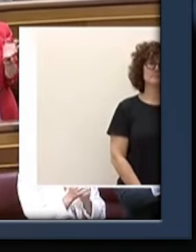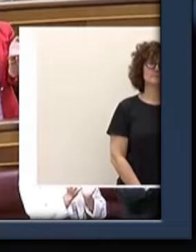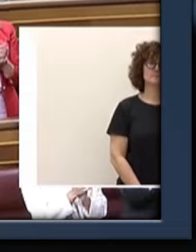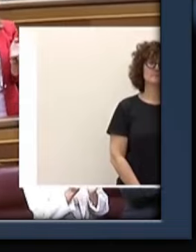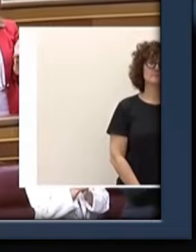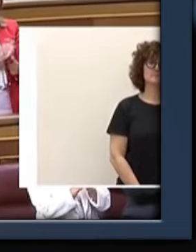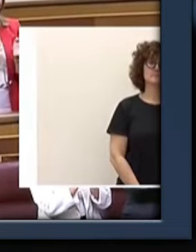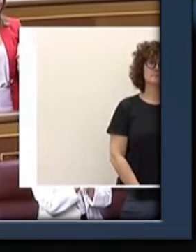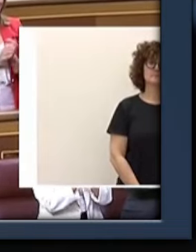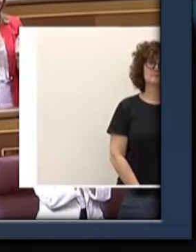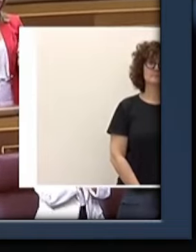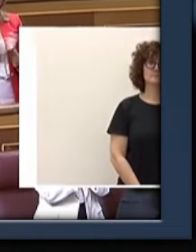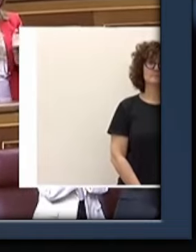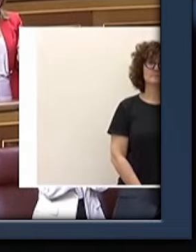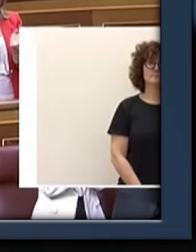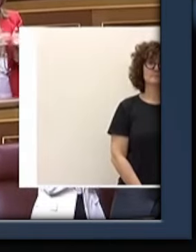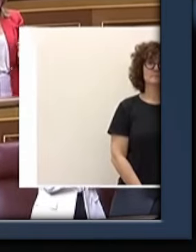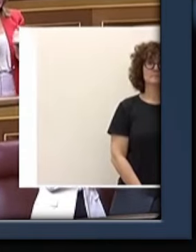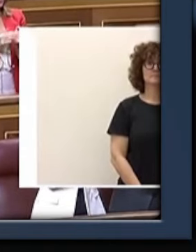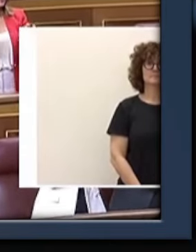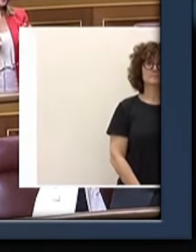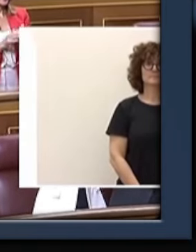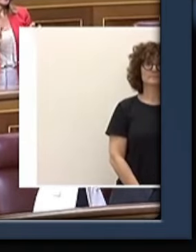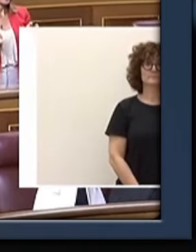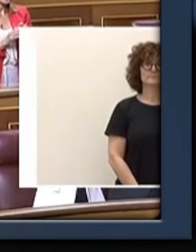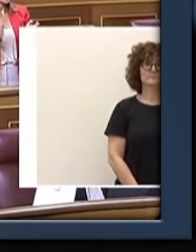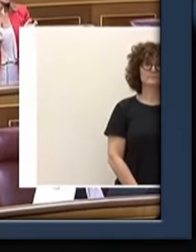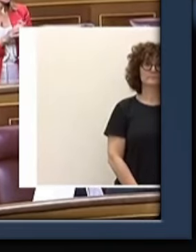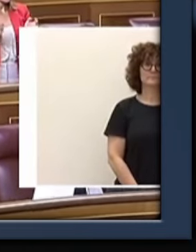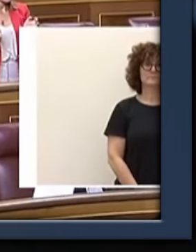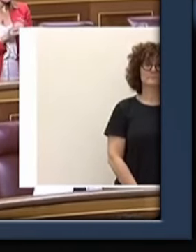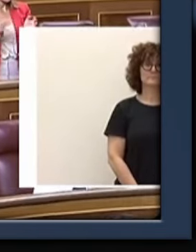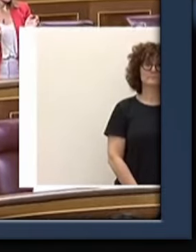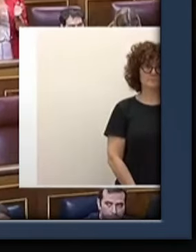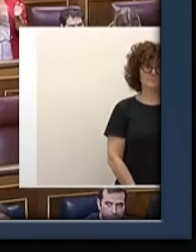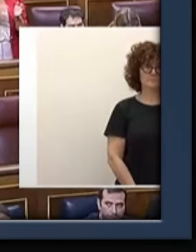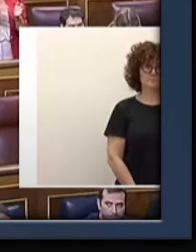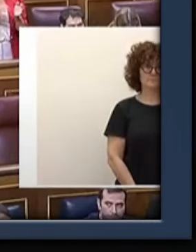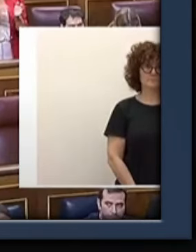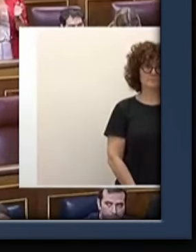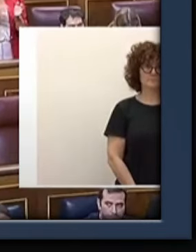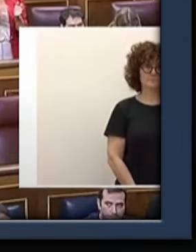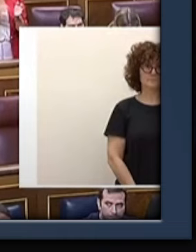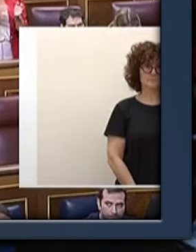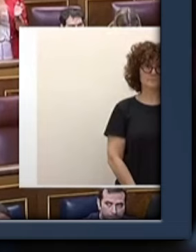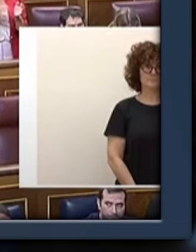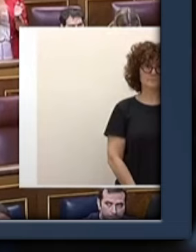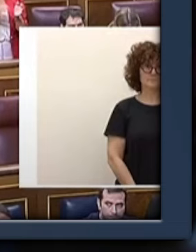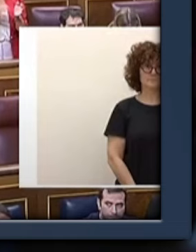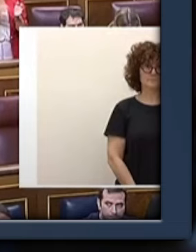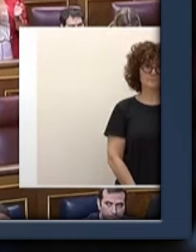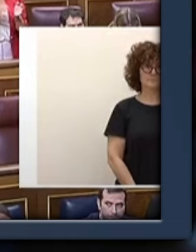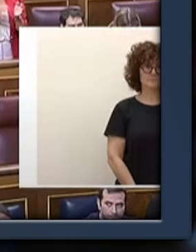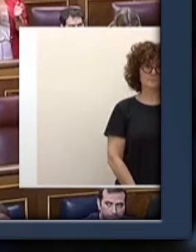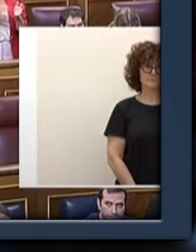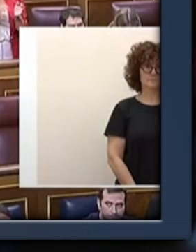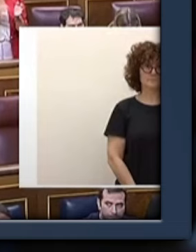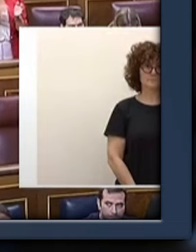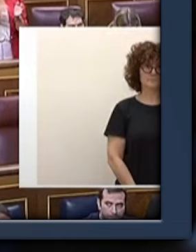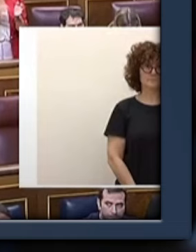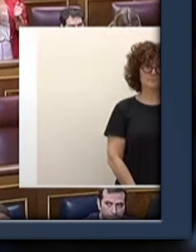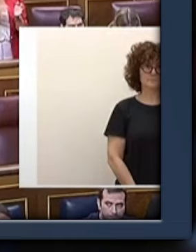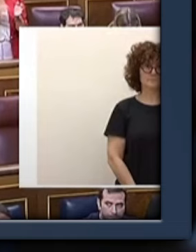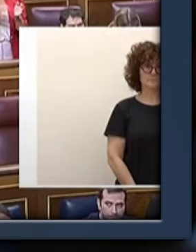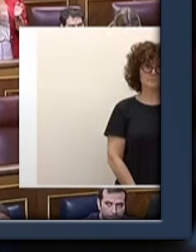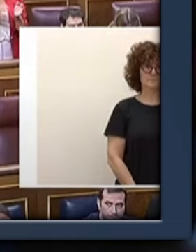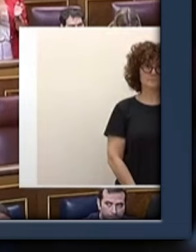discurso racista y xenófobo racista y xenófobo ¿por qué? ¿para ti esto es racista? ¿para ti esto es racista? para